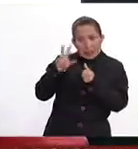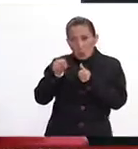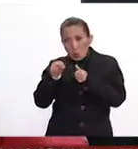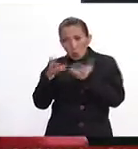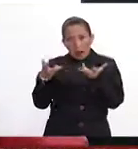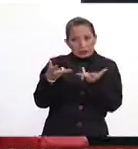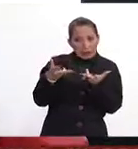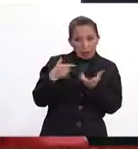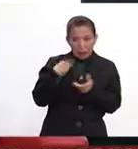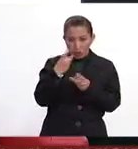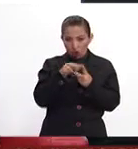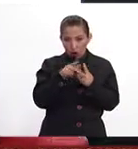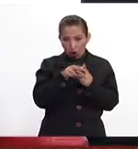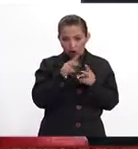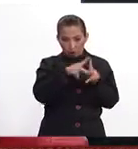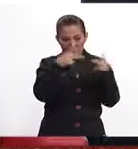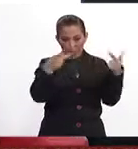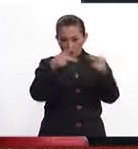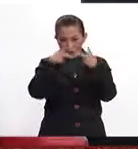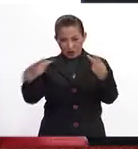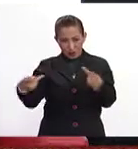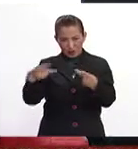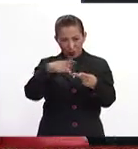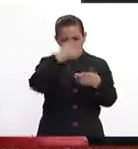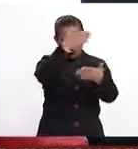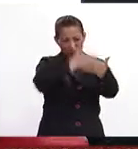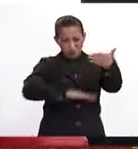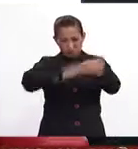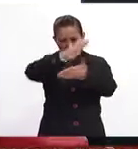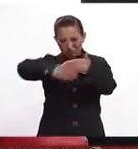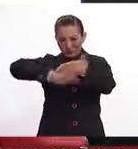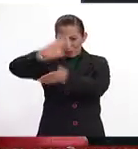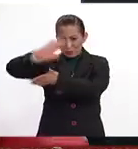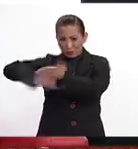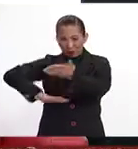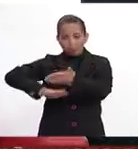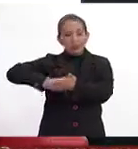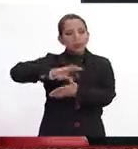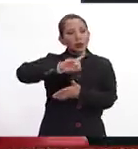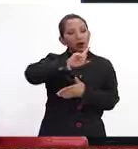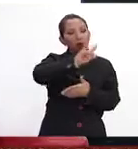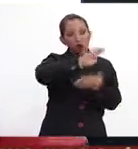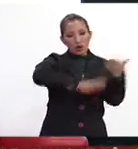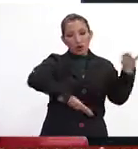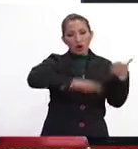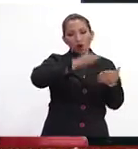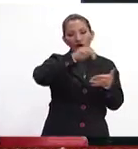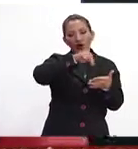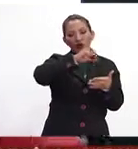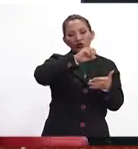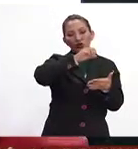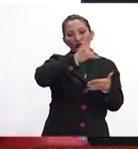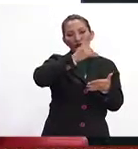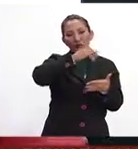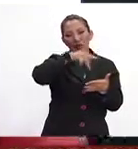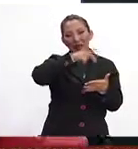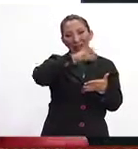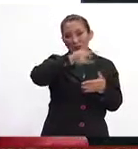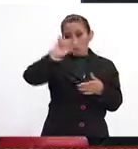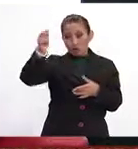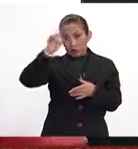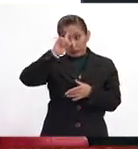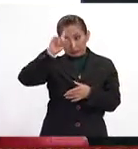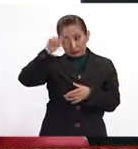hecho basta citar dos portadas de este fin de semana, una de el New Yorker y otra muy